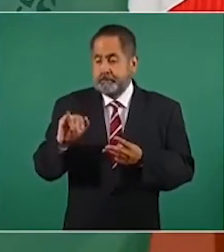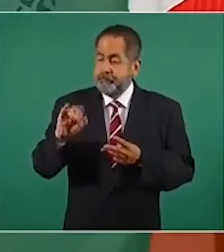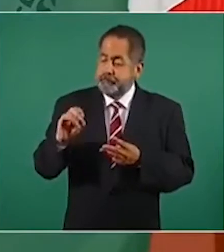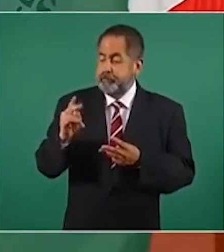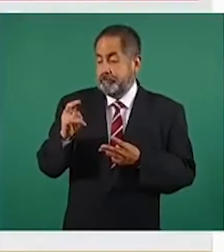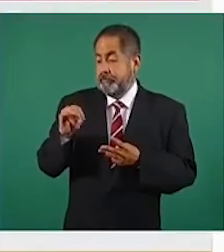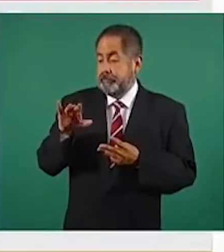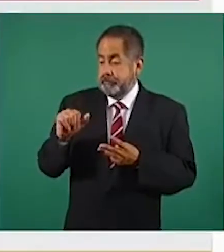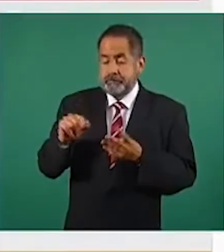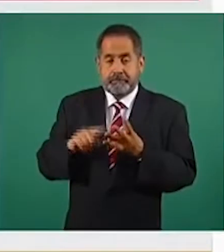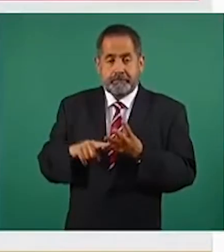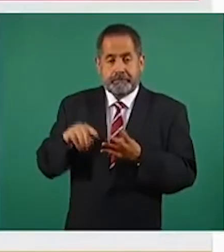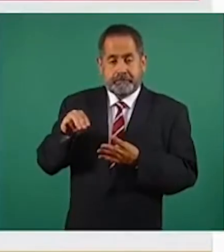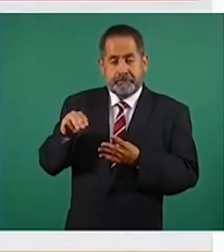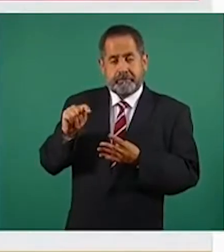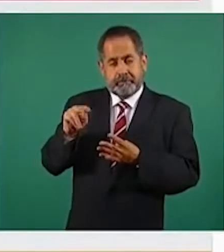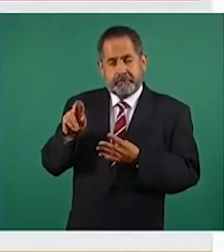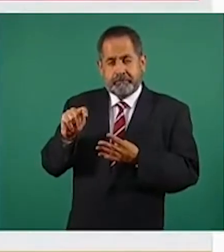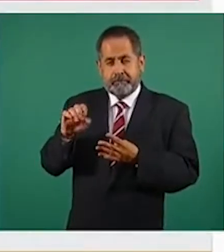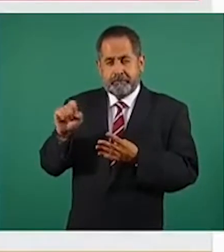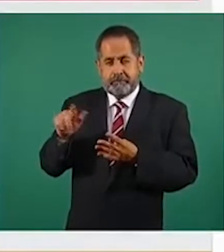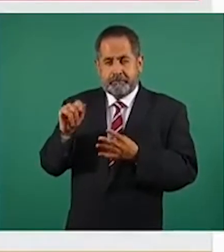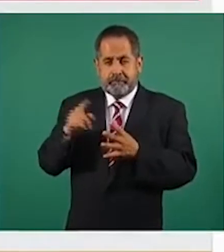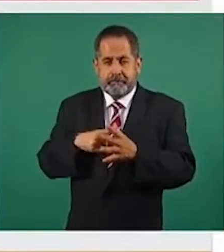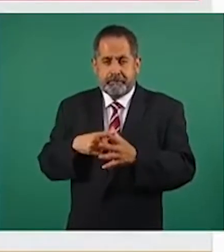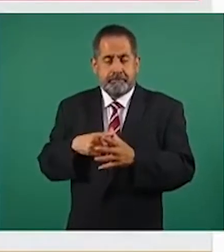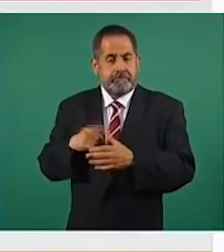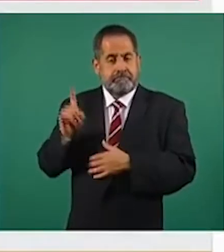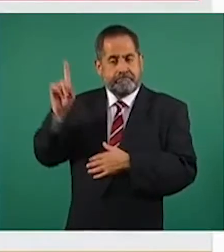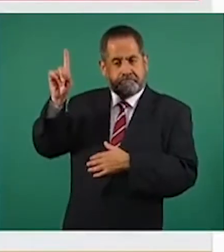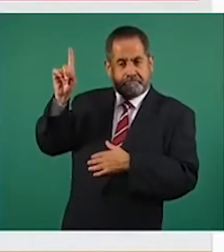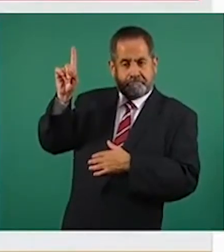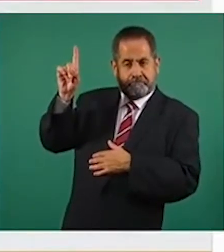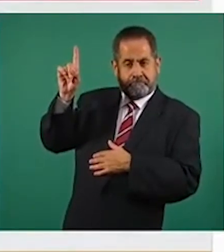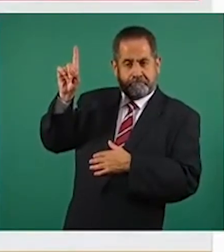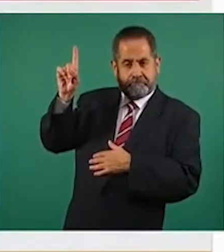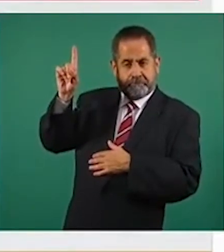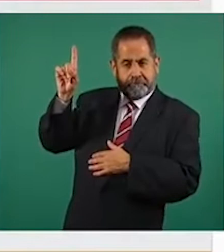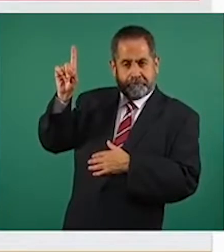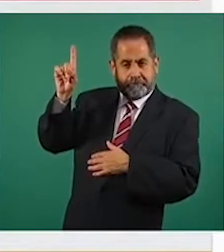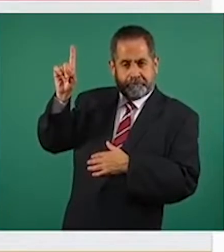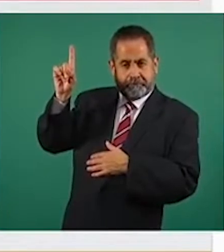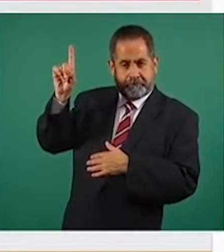hidarubicina, metotrexato, doxorubicina y vincristina.